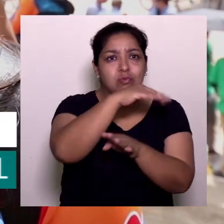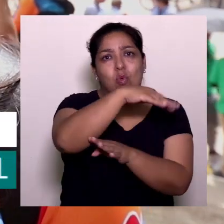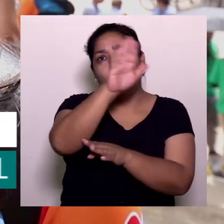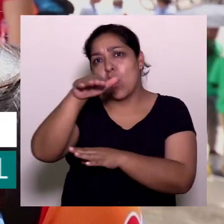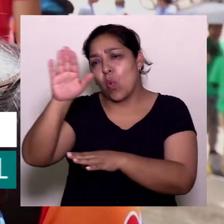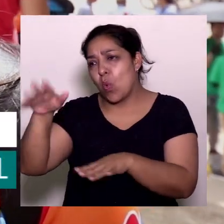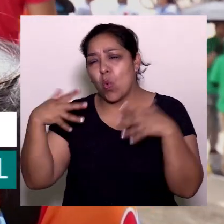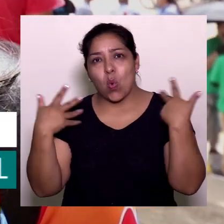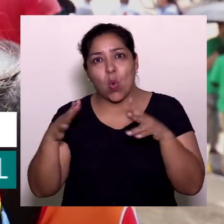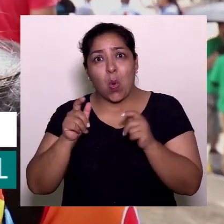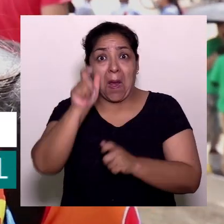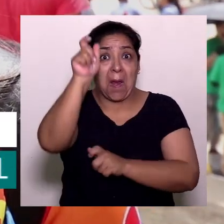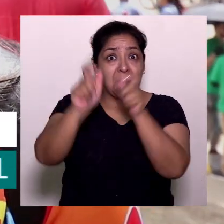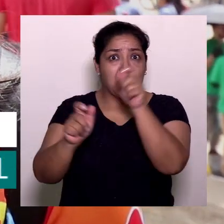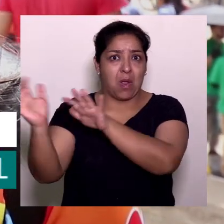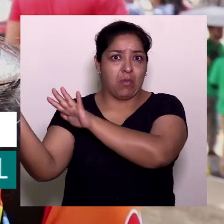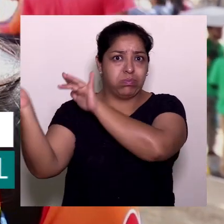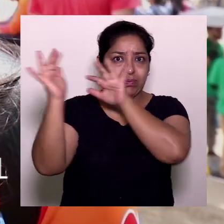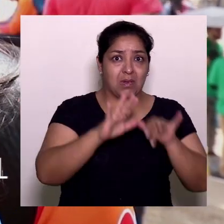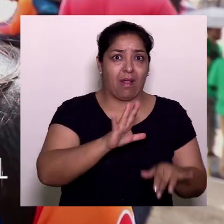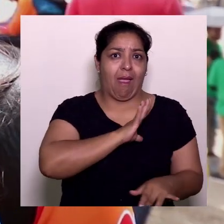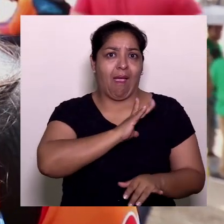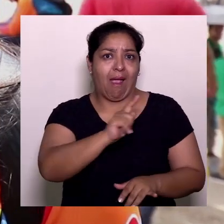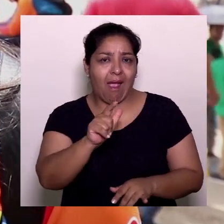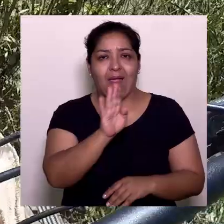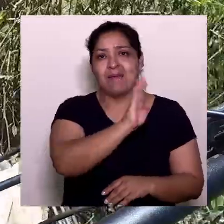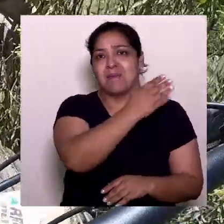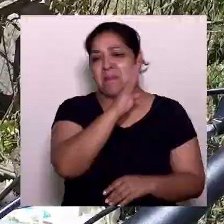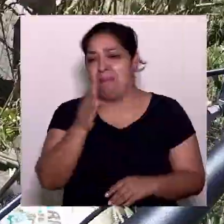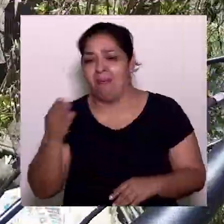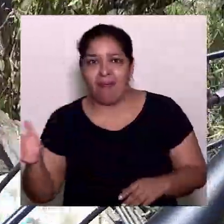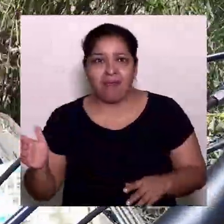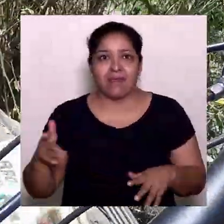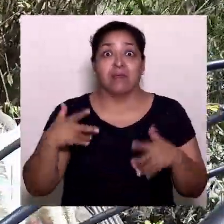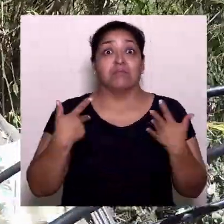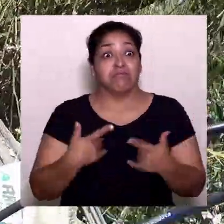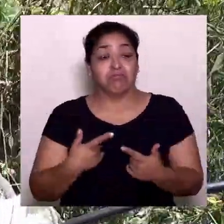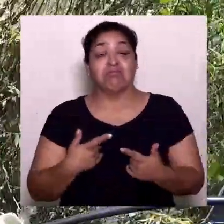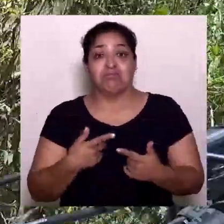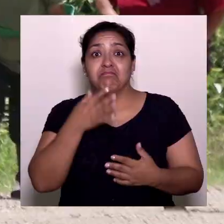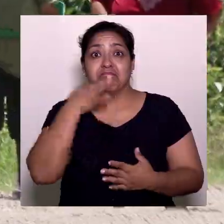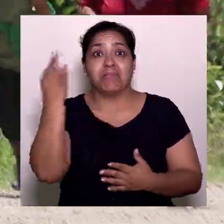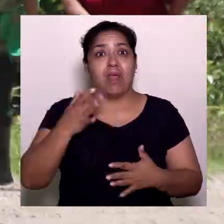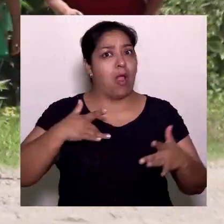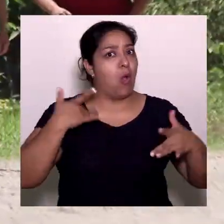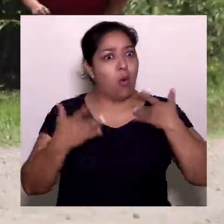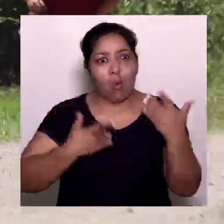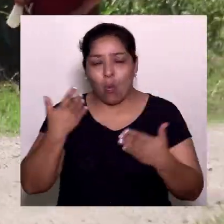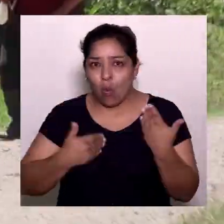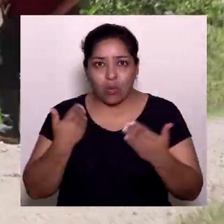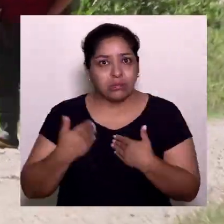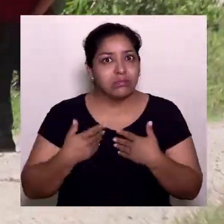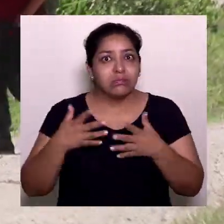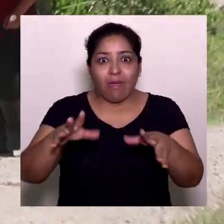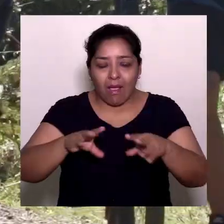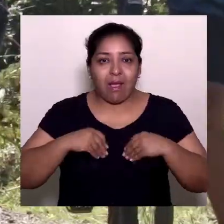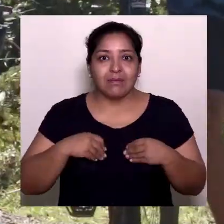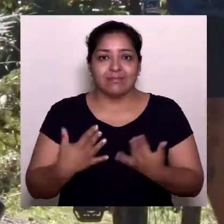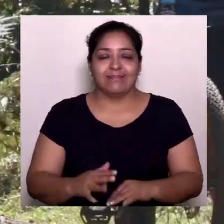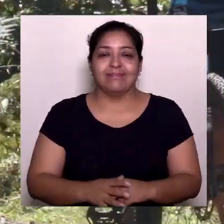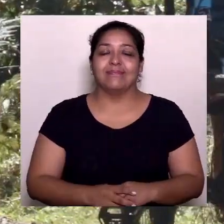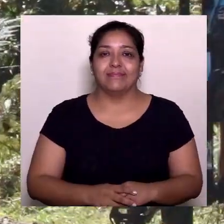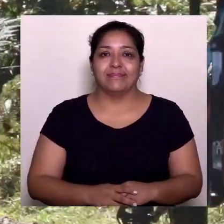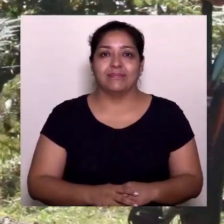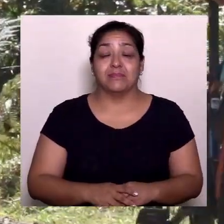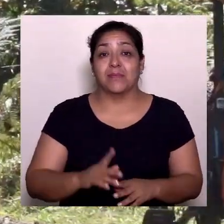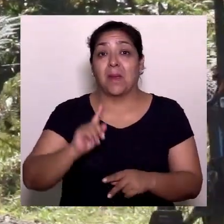estas montañas, las personas que vinieron de Cali, de Barranquilla, realmente estamos muy contentos por la acogida que tuvo.